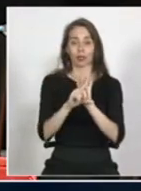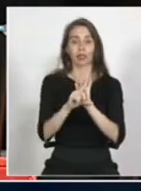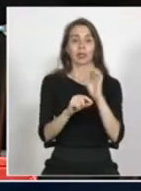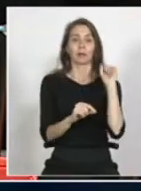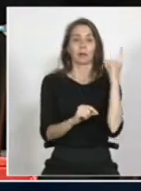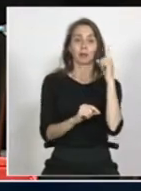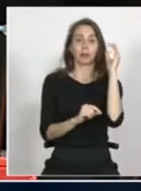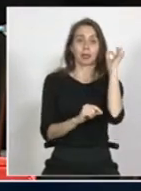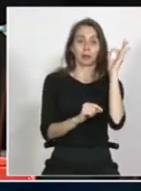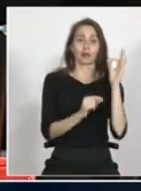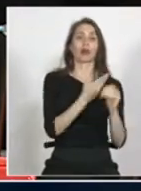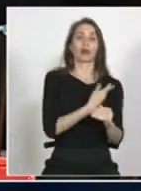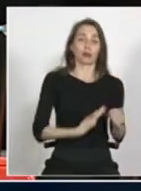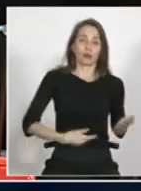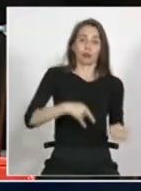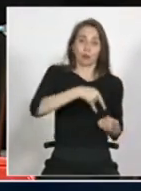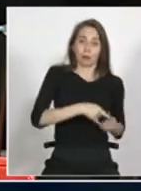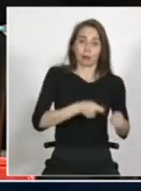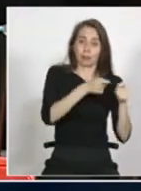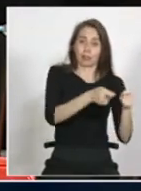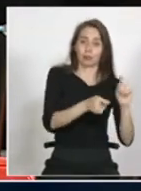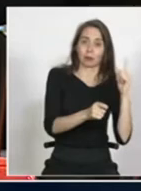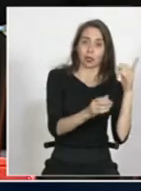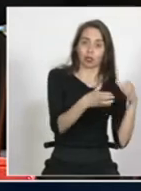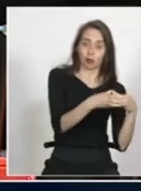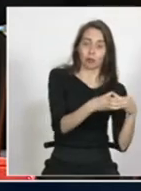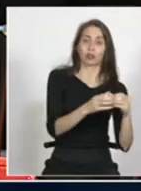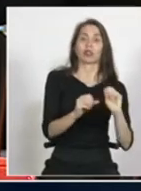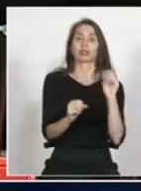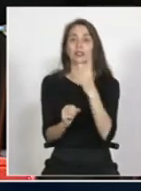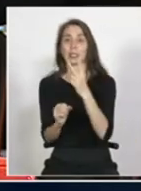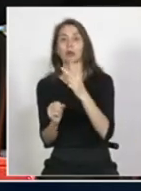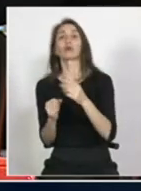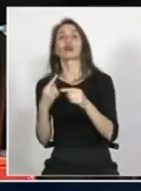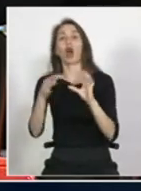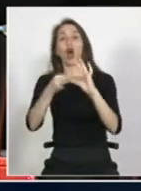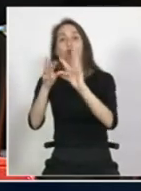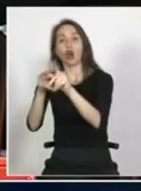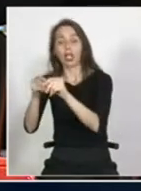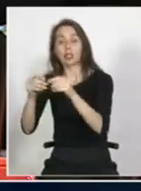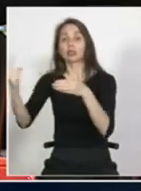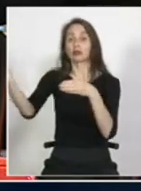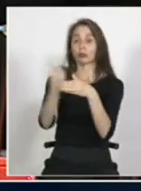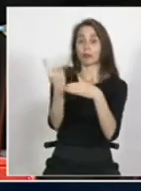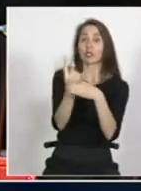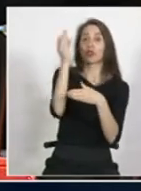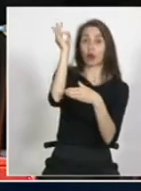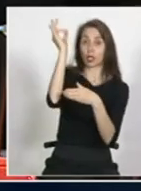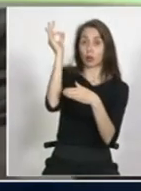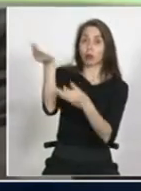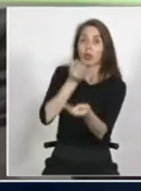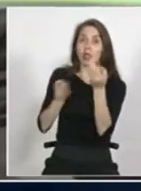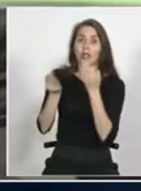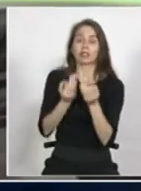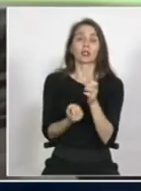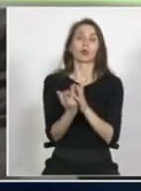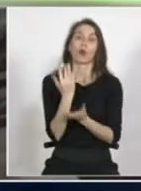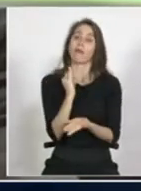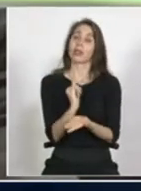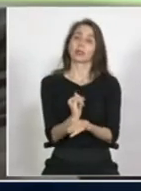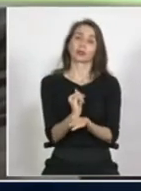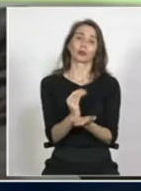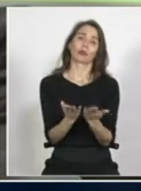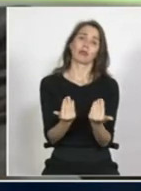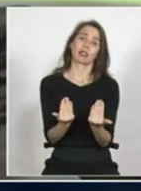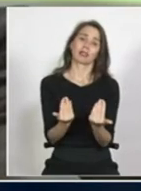porque la primera fue que el Ejecutivo presentó el proyecto, en la segunda recibimos a distintas organizaciones y todas coincidían en que la nueva institucionalidad era necesaria,